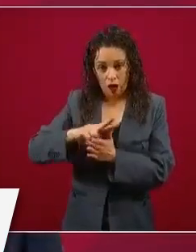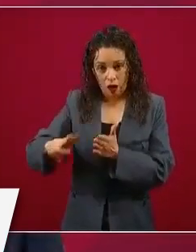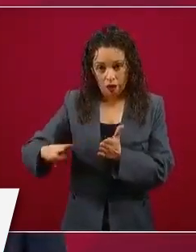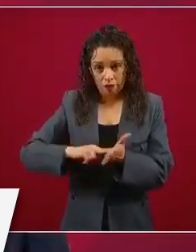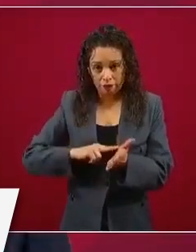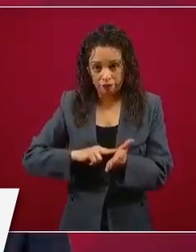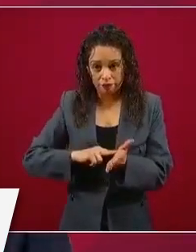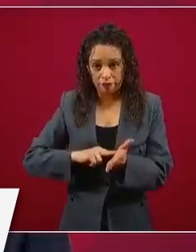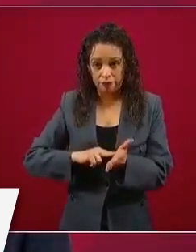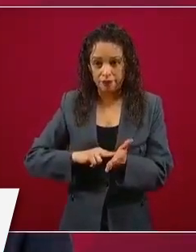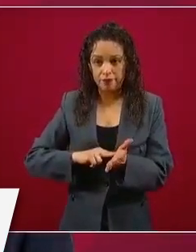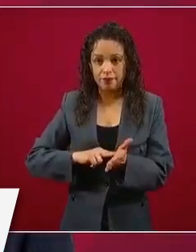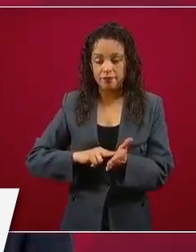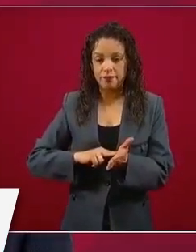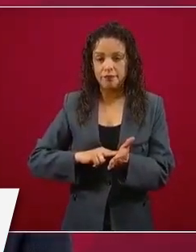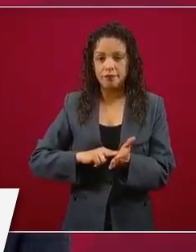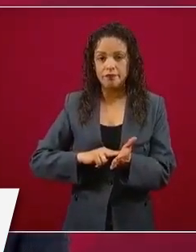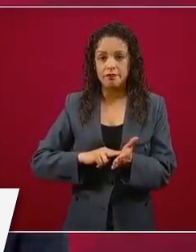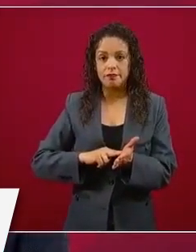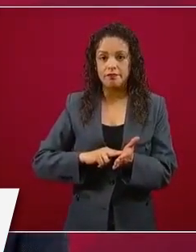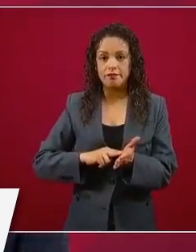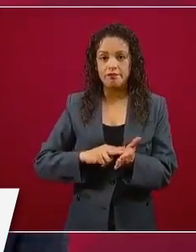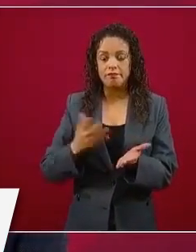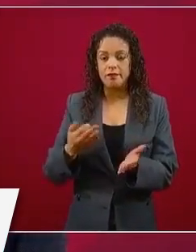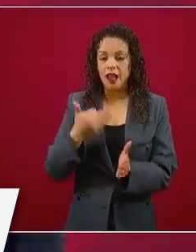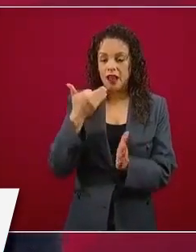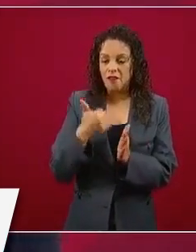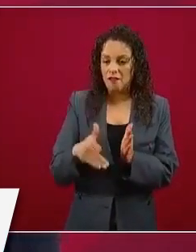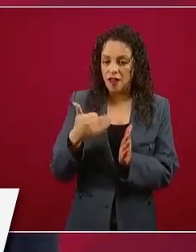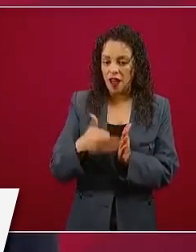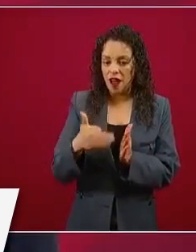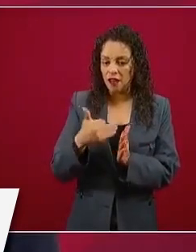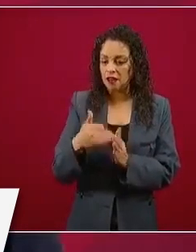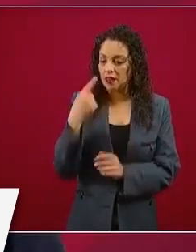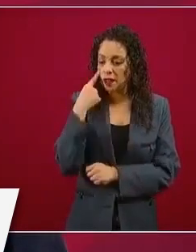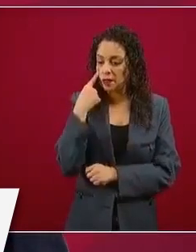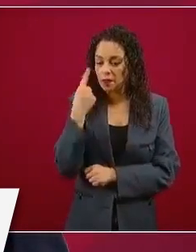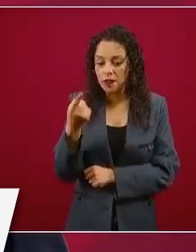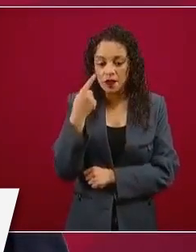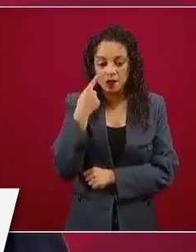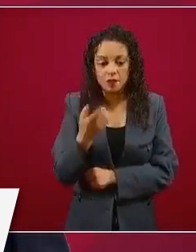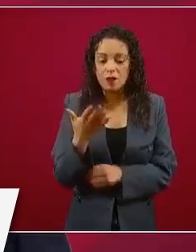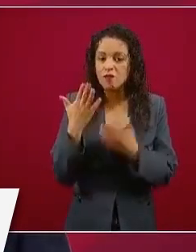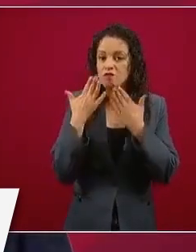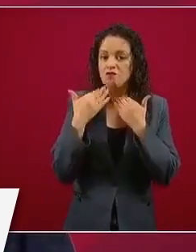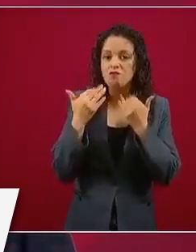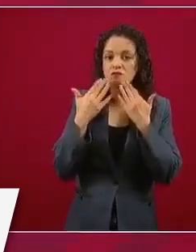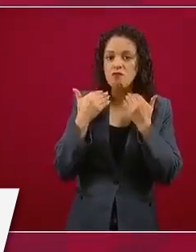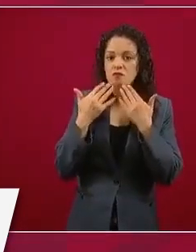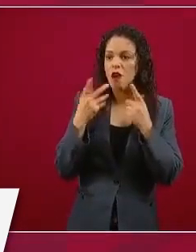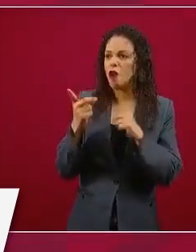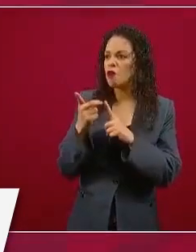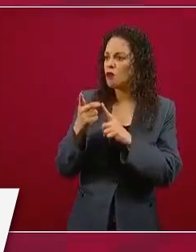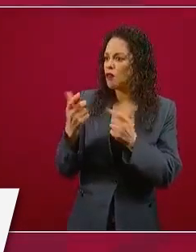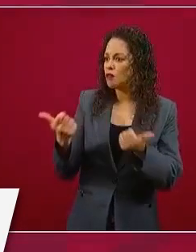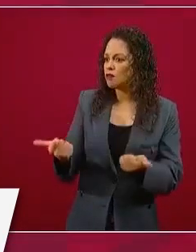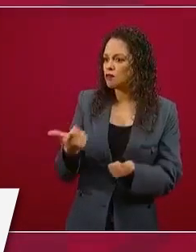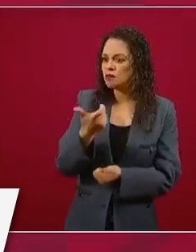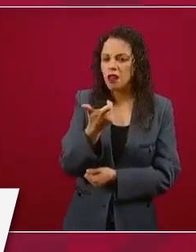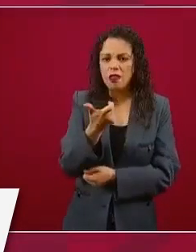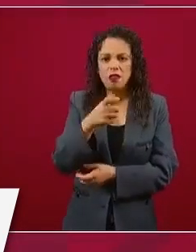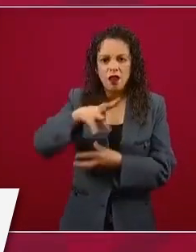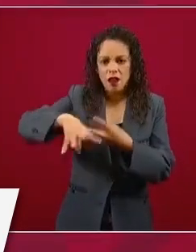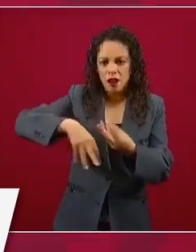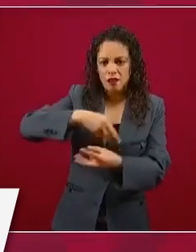la presencia económica con relación al resto del mundo. Yo di